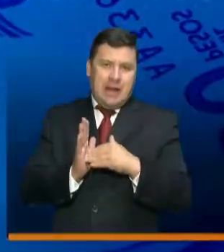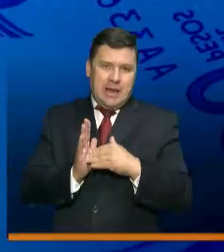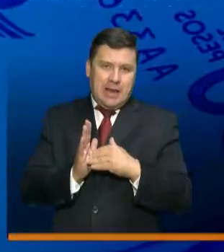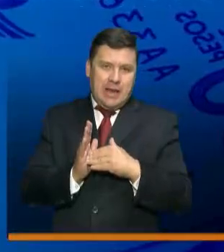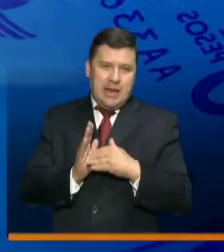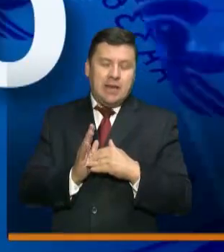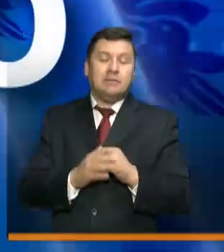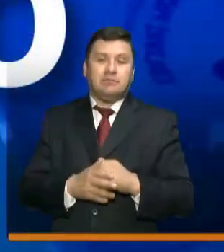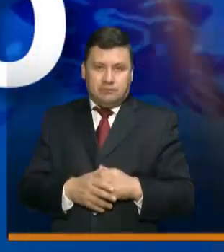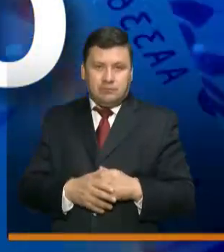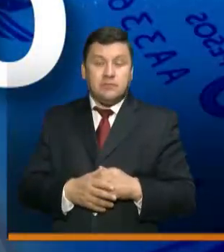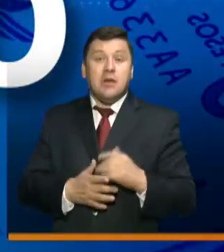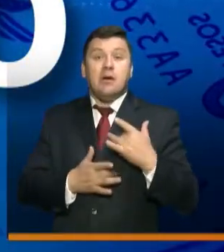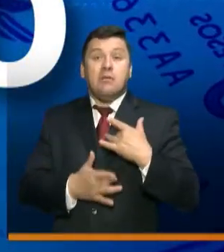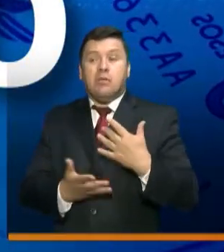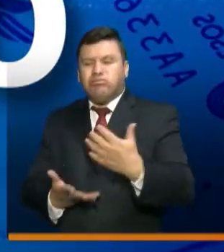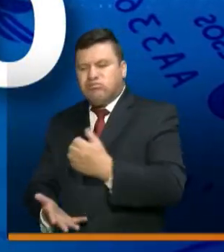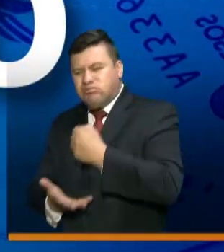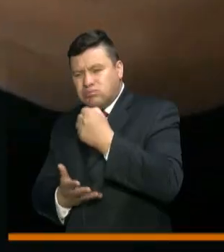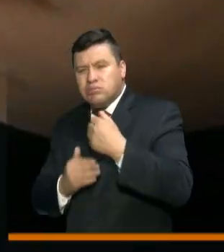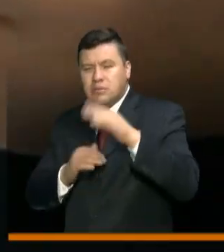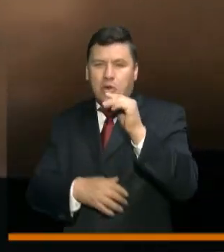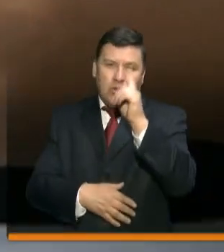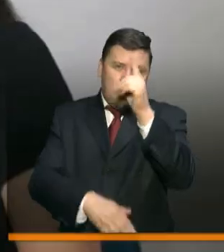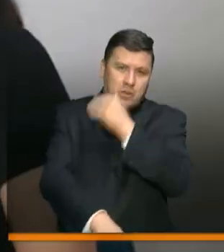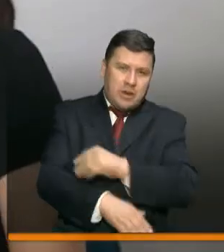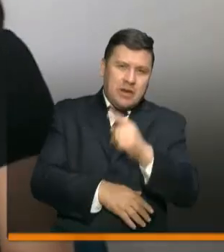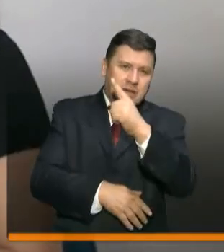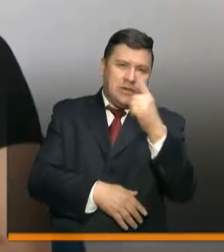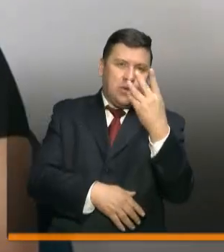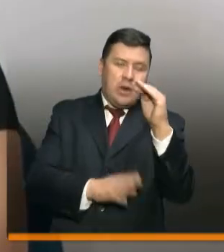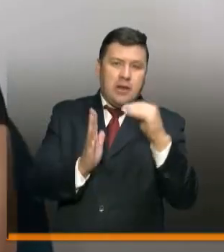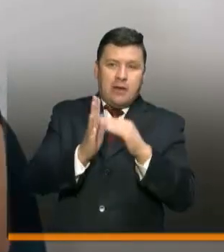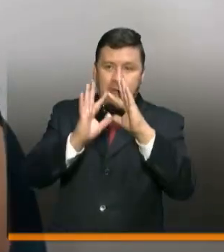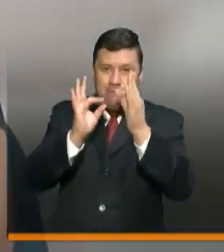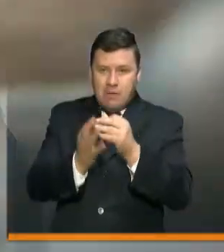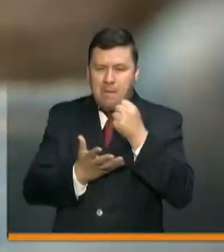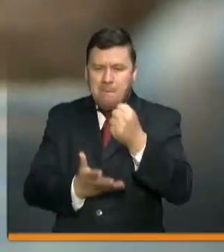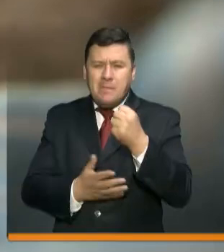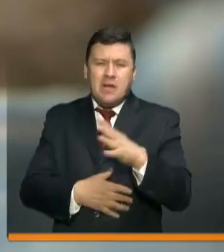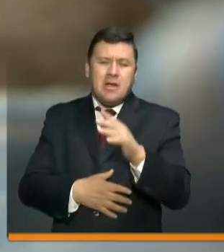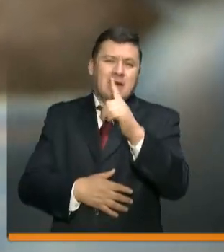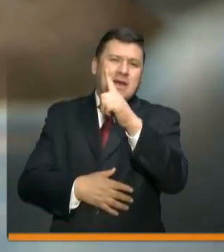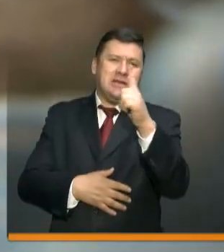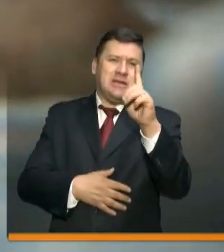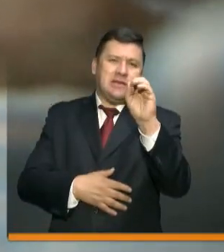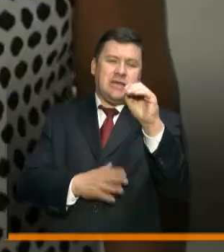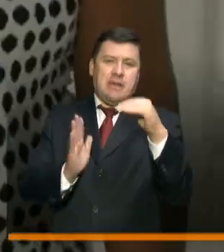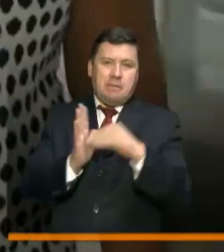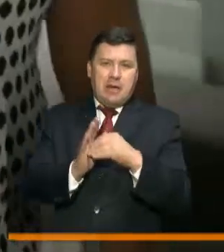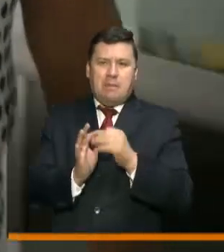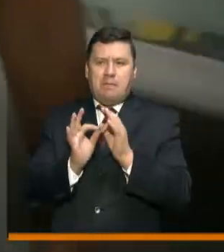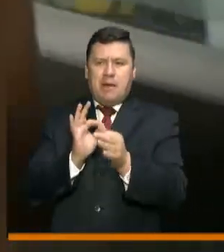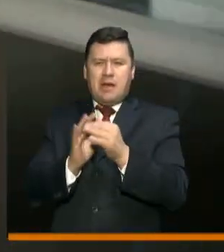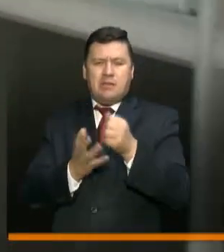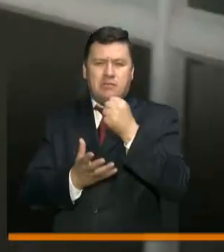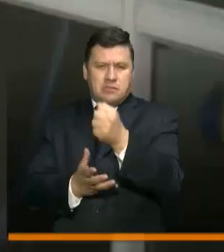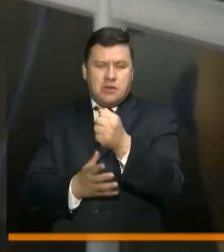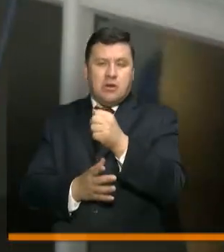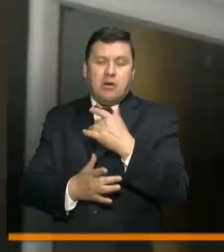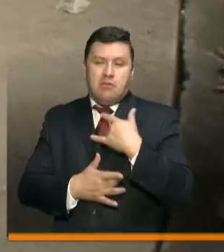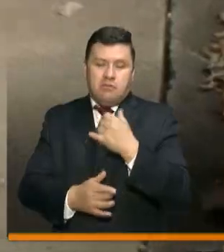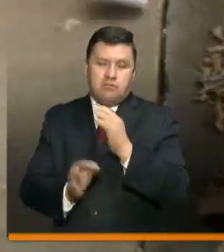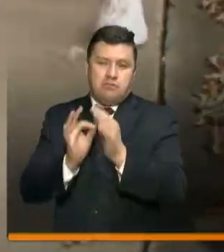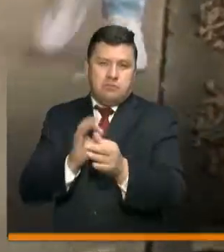de subsidio. Ingreso Solidario. Más de 1.140.000 familias recibieron 160.000 pesos a través del giro